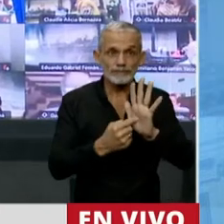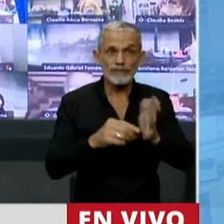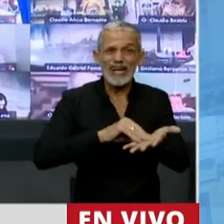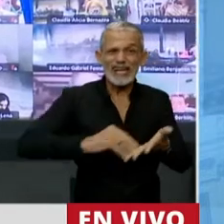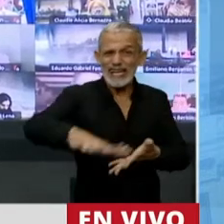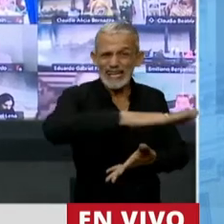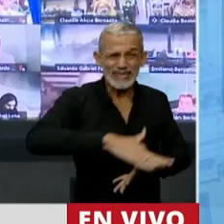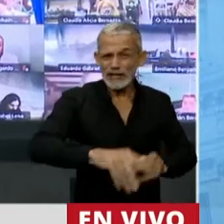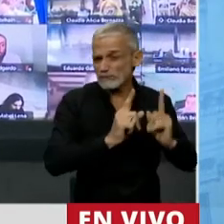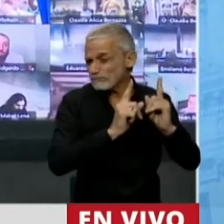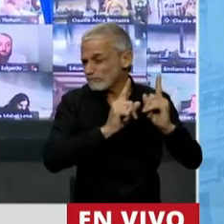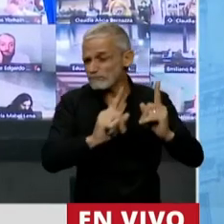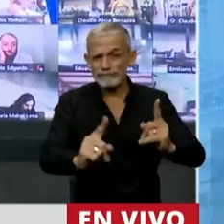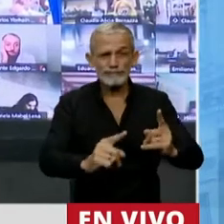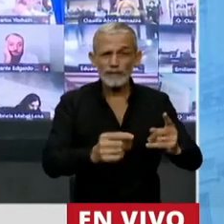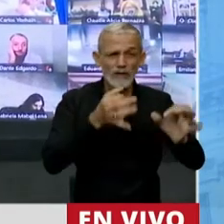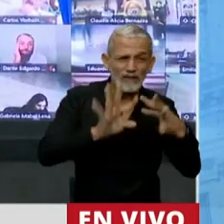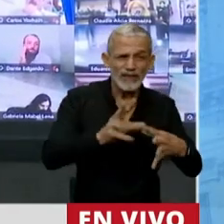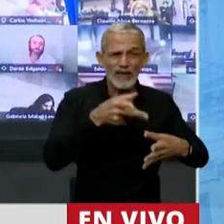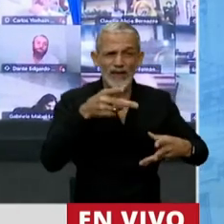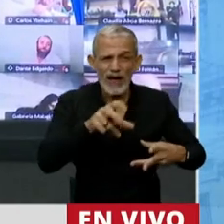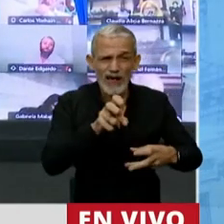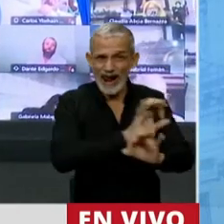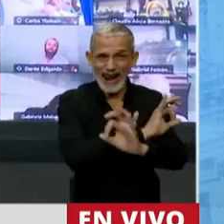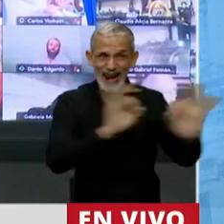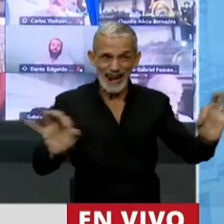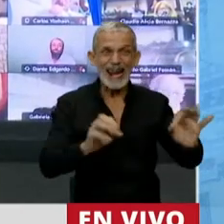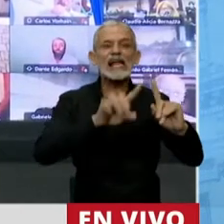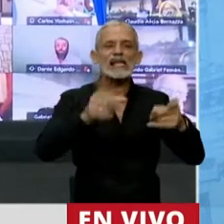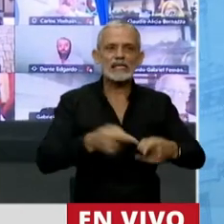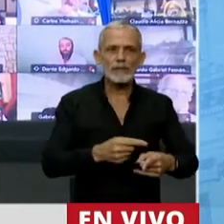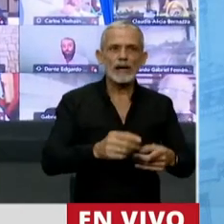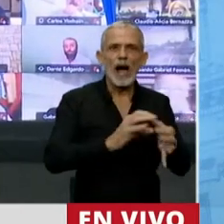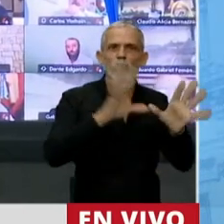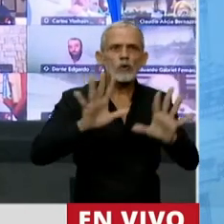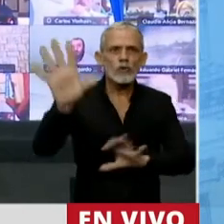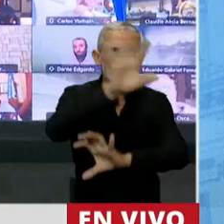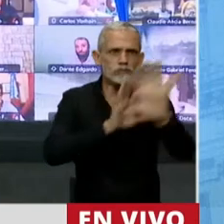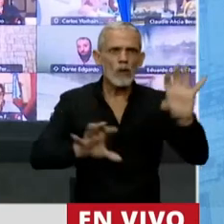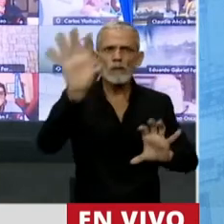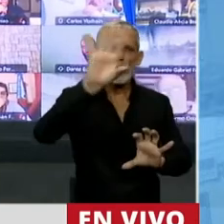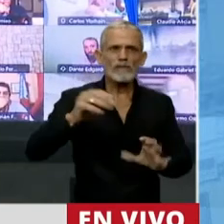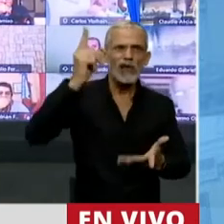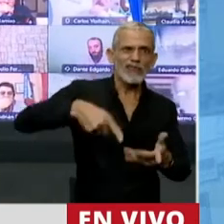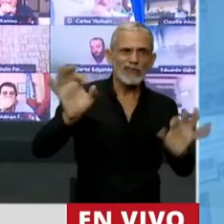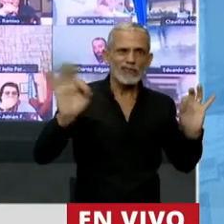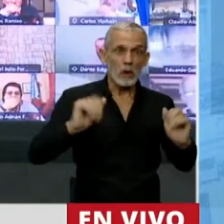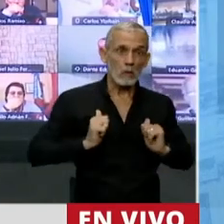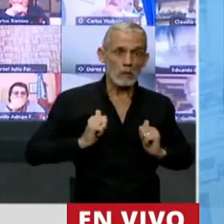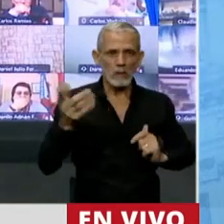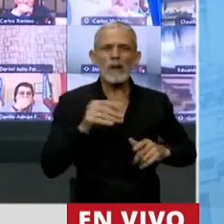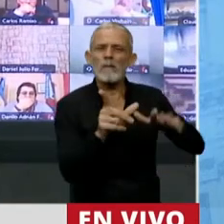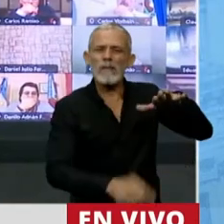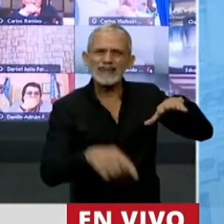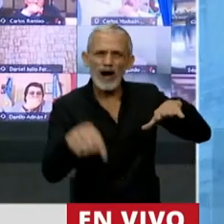todas esas tierras, además, están afectando las autonomías provinciales y en muchas provincias, como las